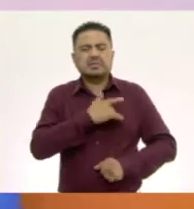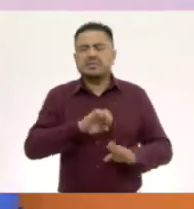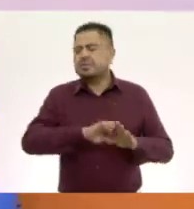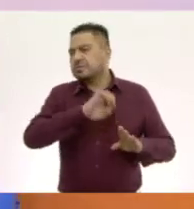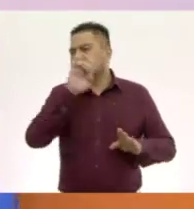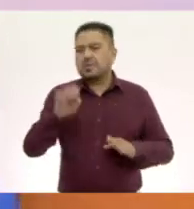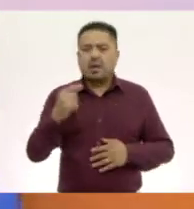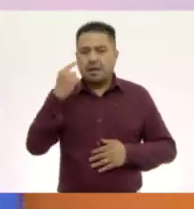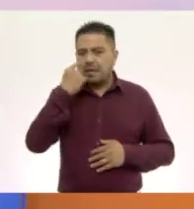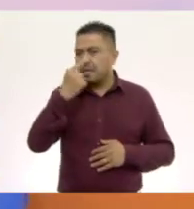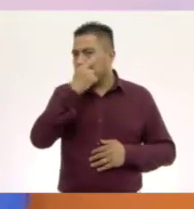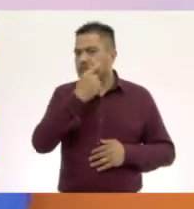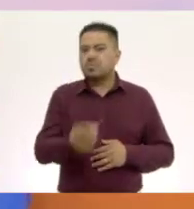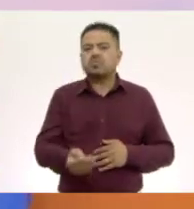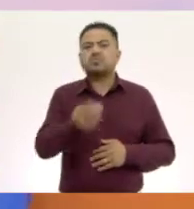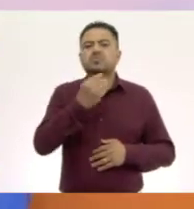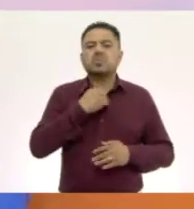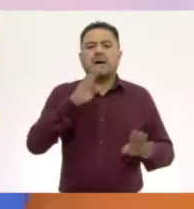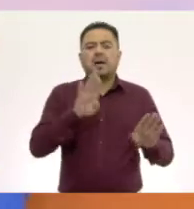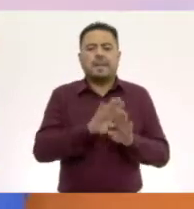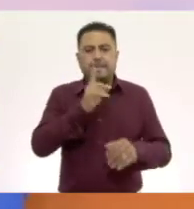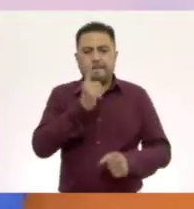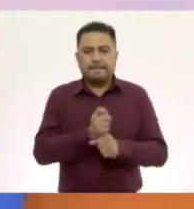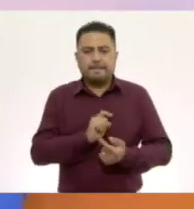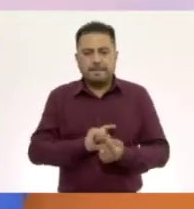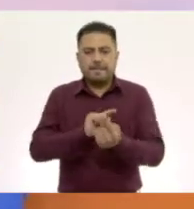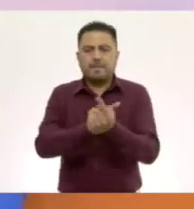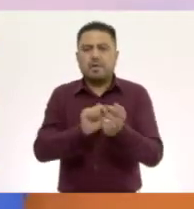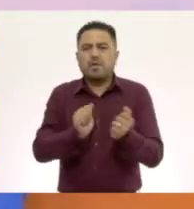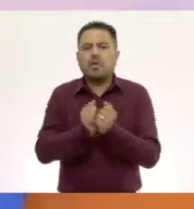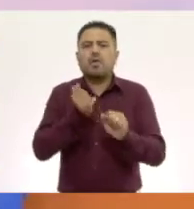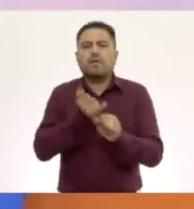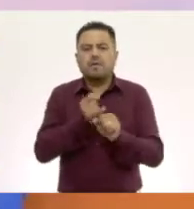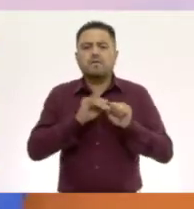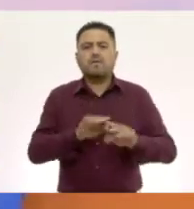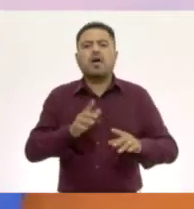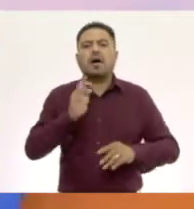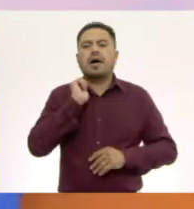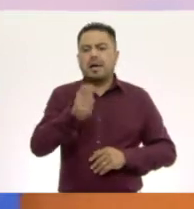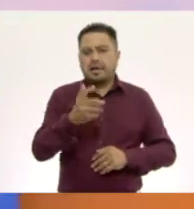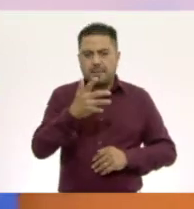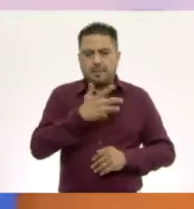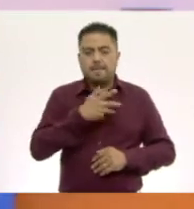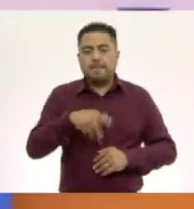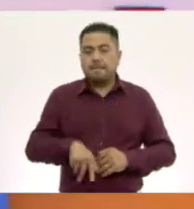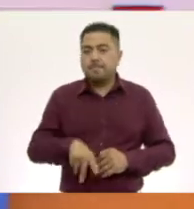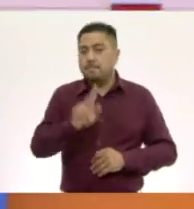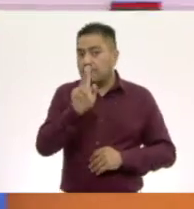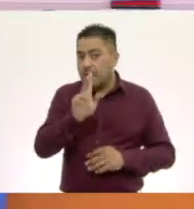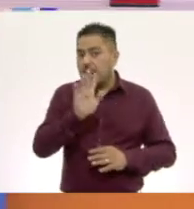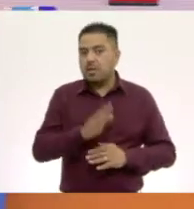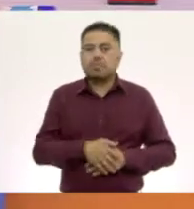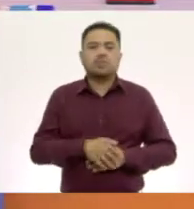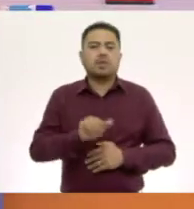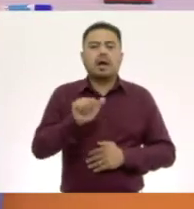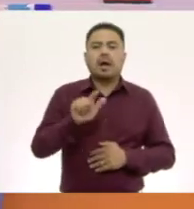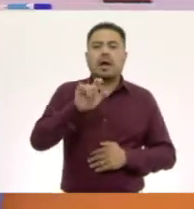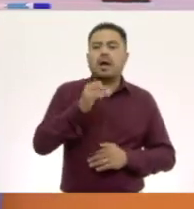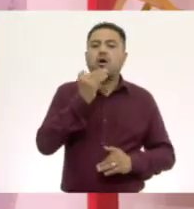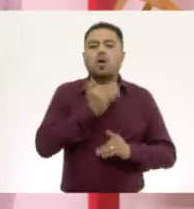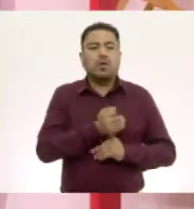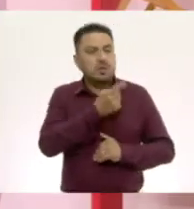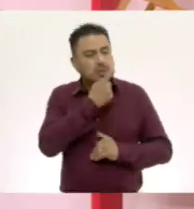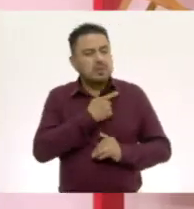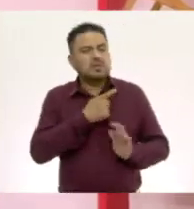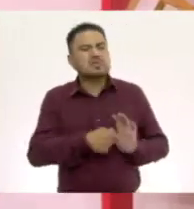por ejemplo, la vista nos da un primer acercamiento a la información que tenemos. Pero Ale nos va ahorita